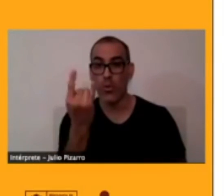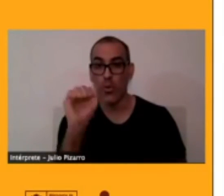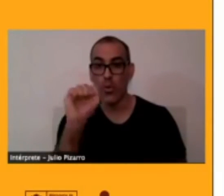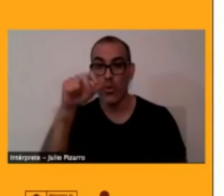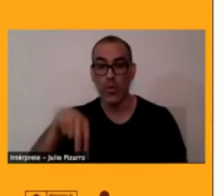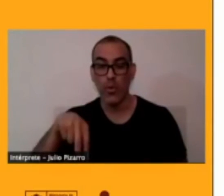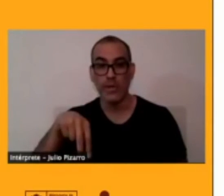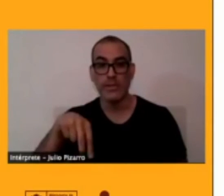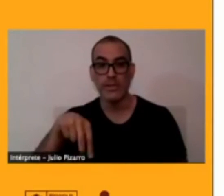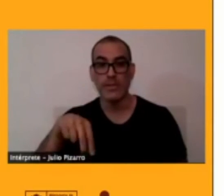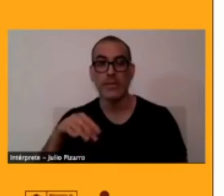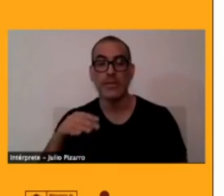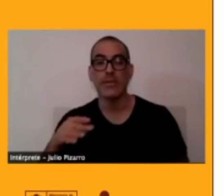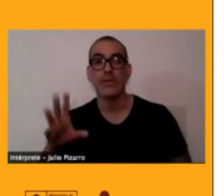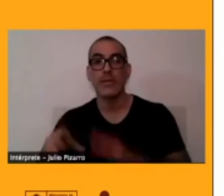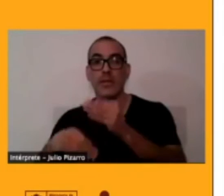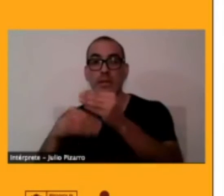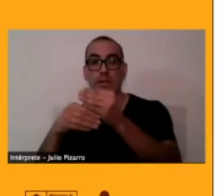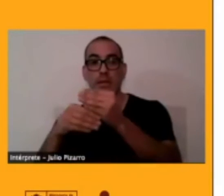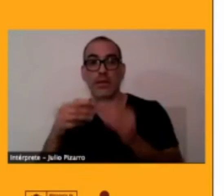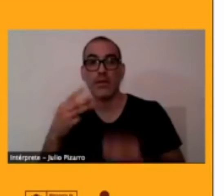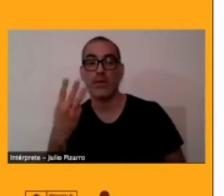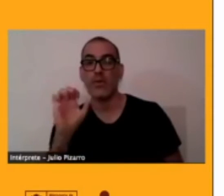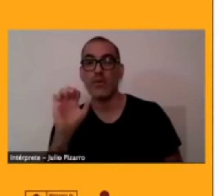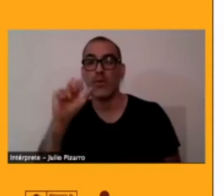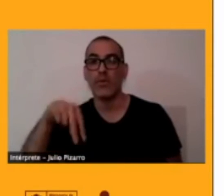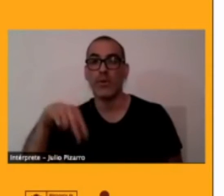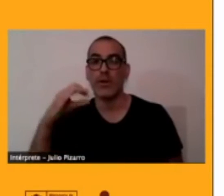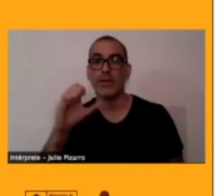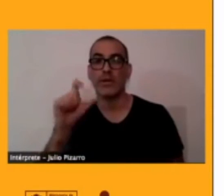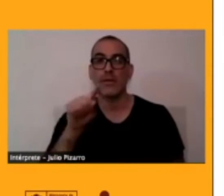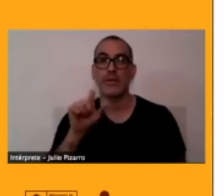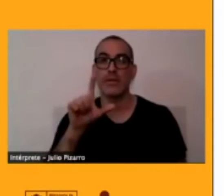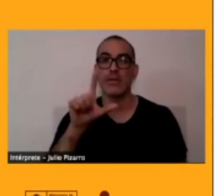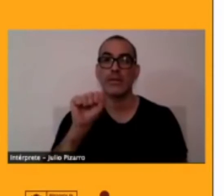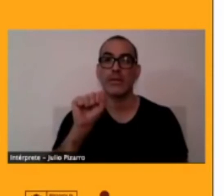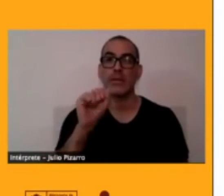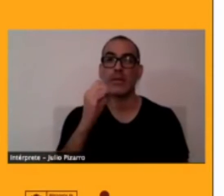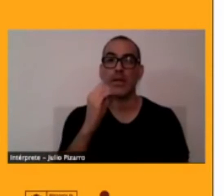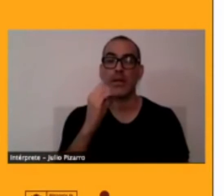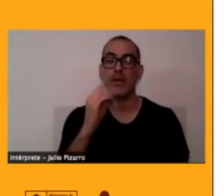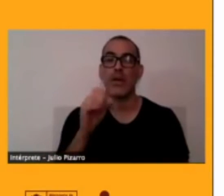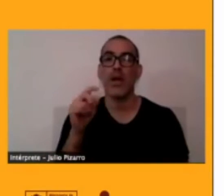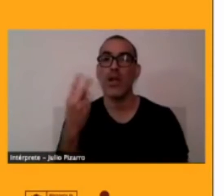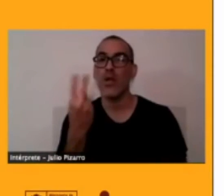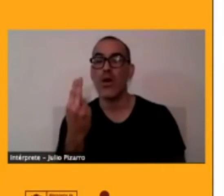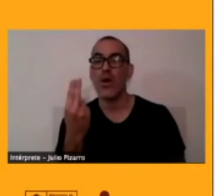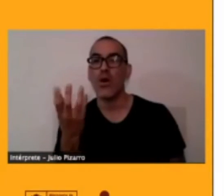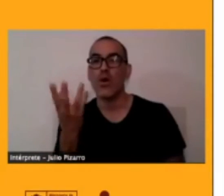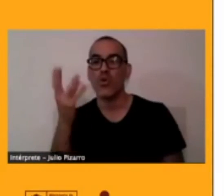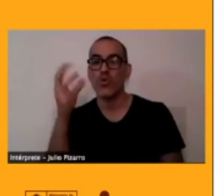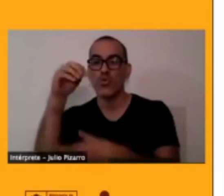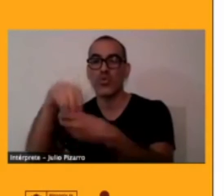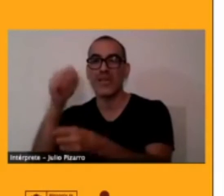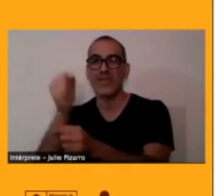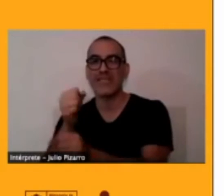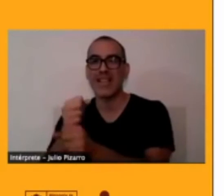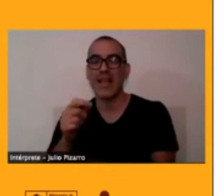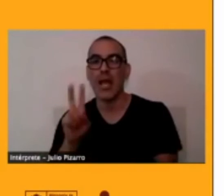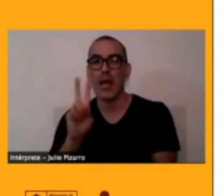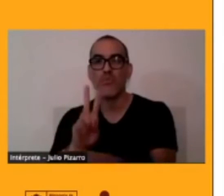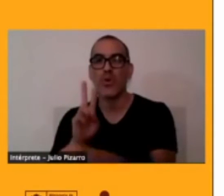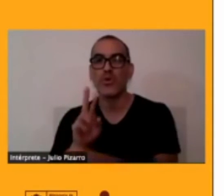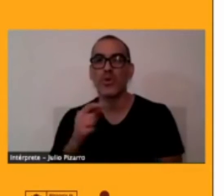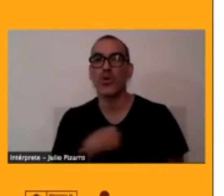Consejo Lingüístico que también han estado estudiando la lengua. Trabajaron con el profesor Roberto Lerner que es un